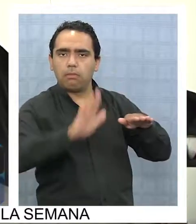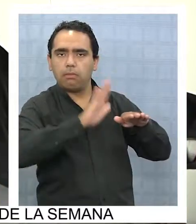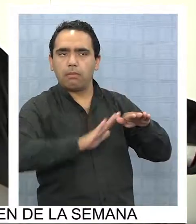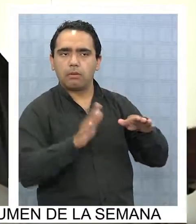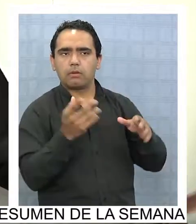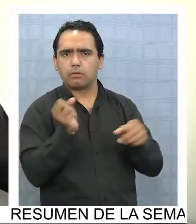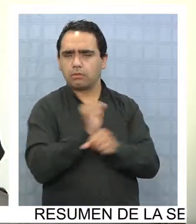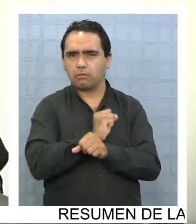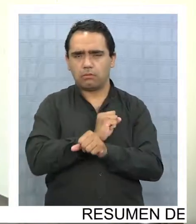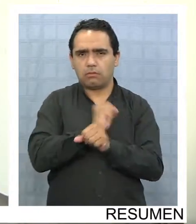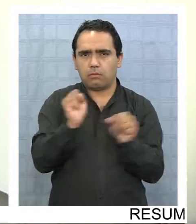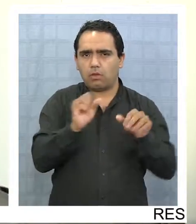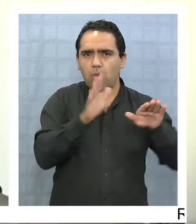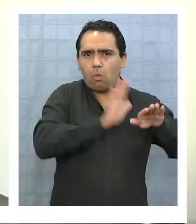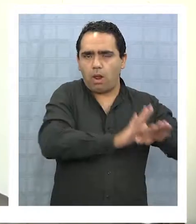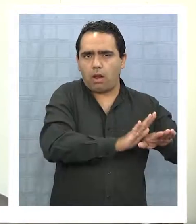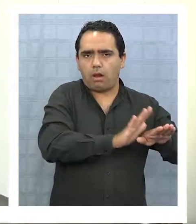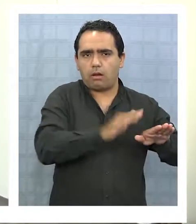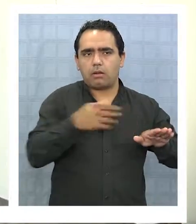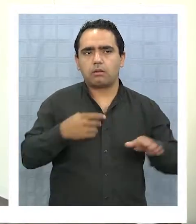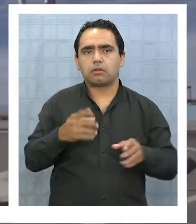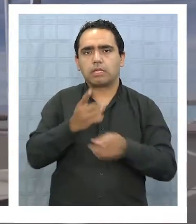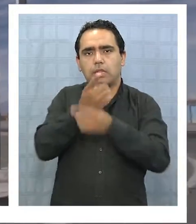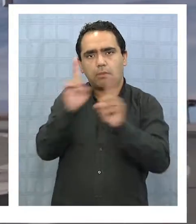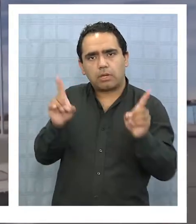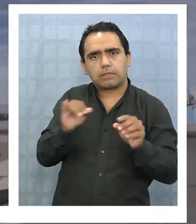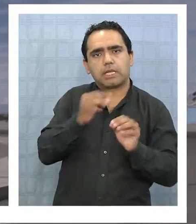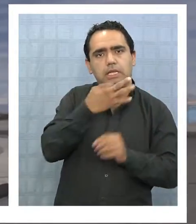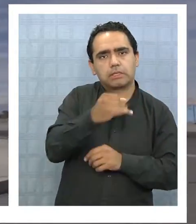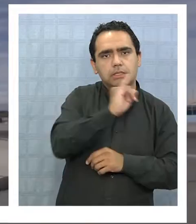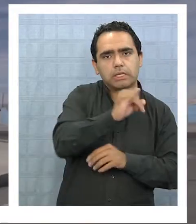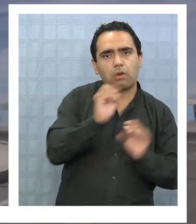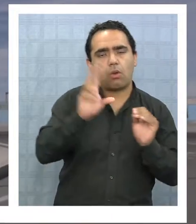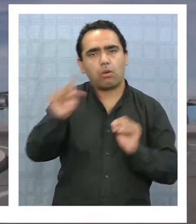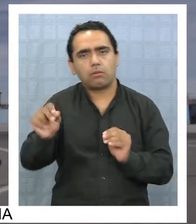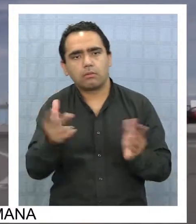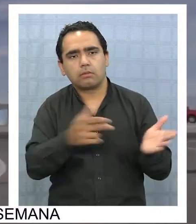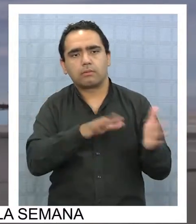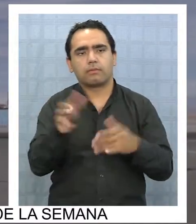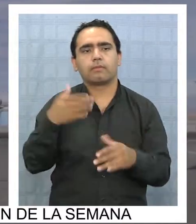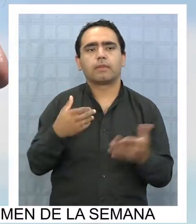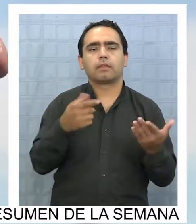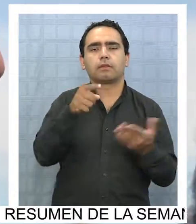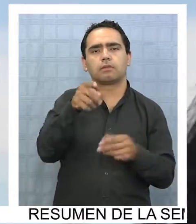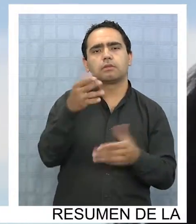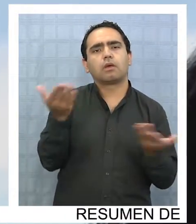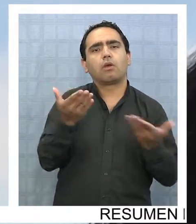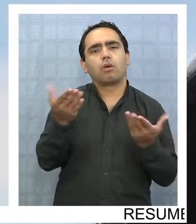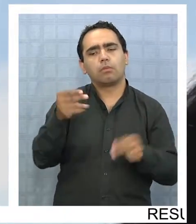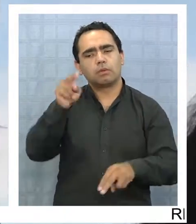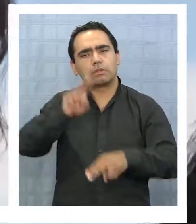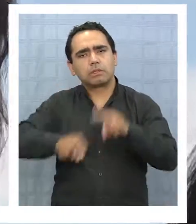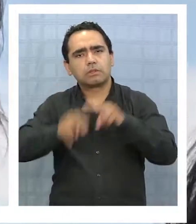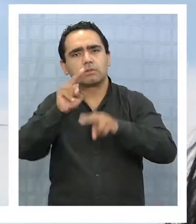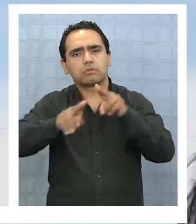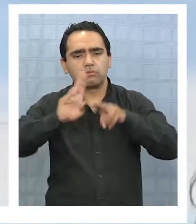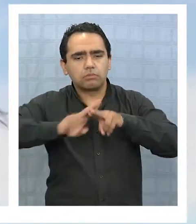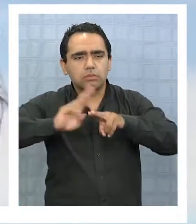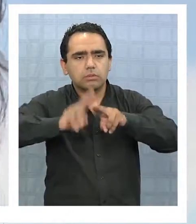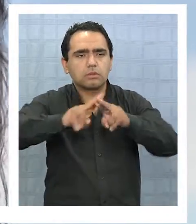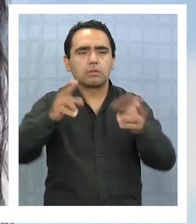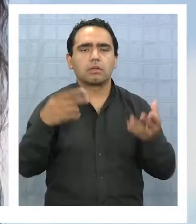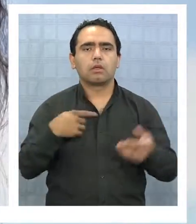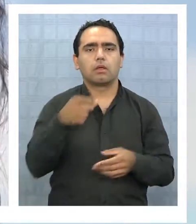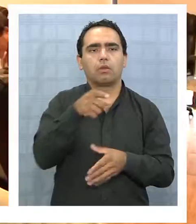no lo puedo, tengo que decidir, la democracia dice sí o no. Las críticas apuntan a la comisión de infraestructura, que es la unidad que debe manejar estos